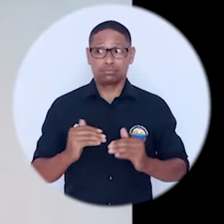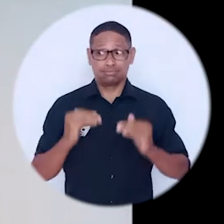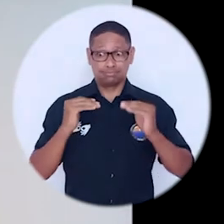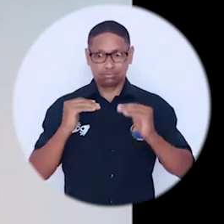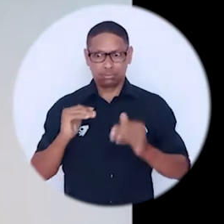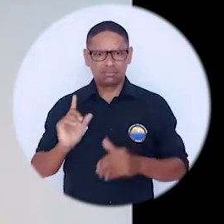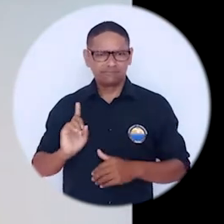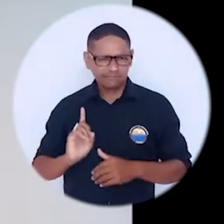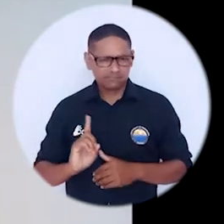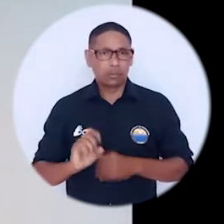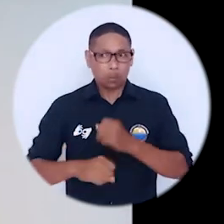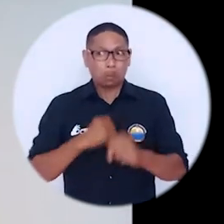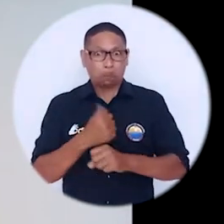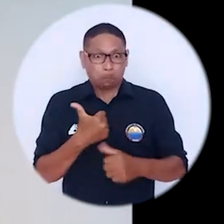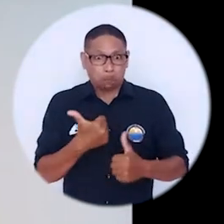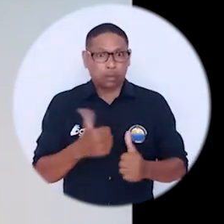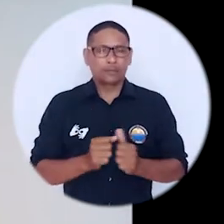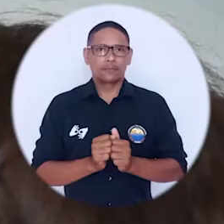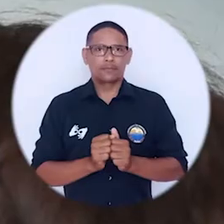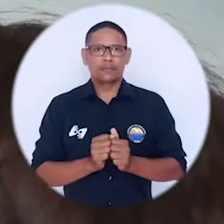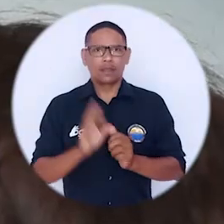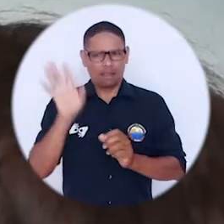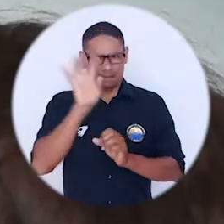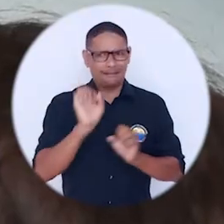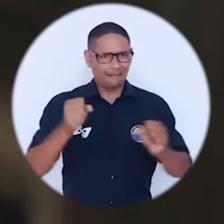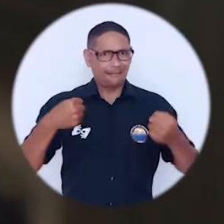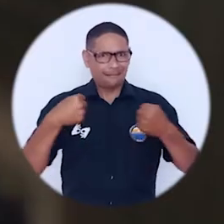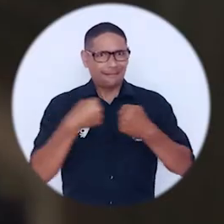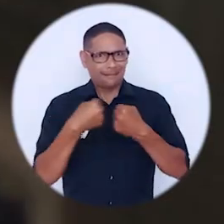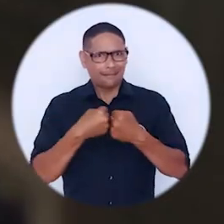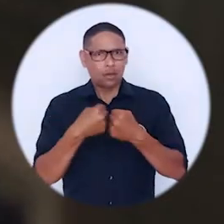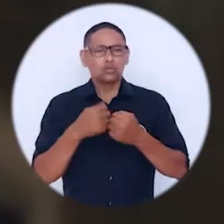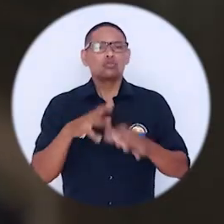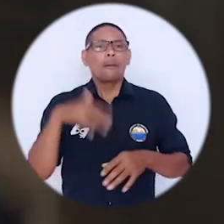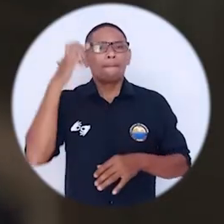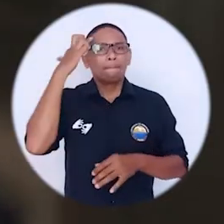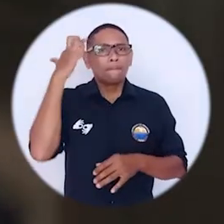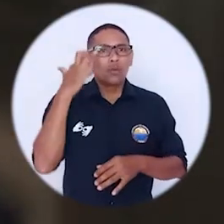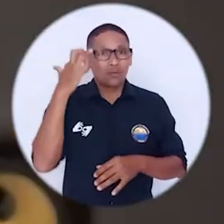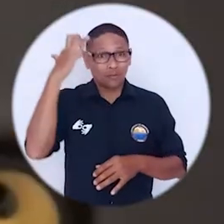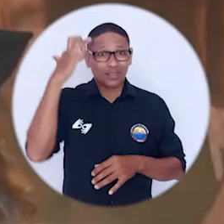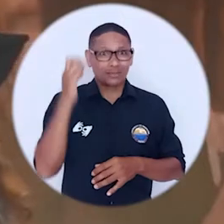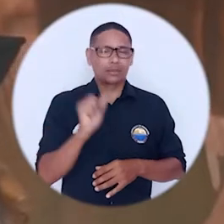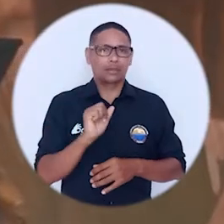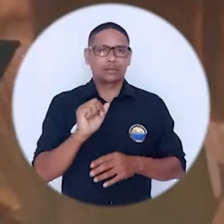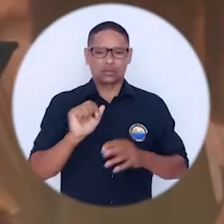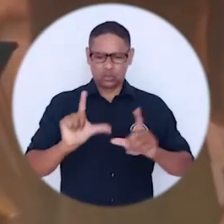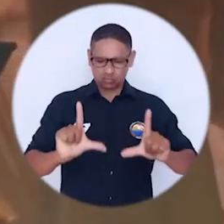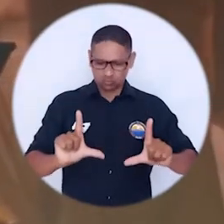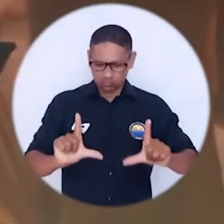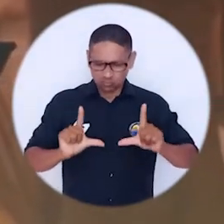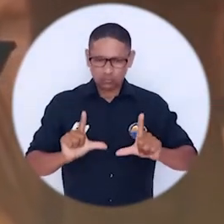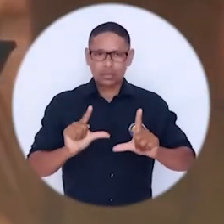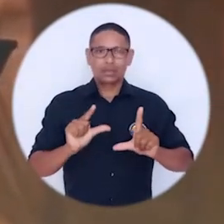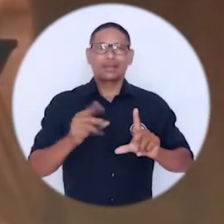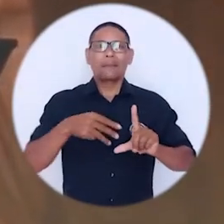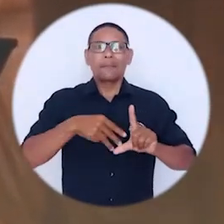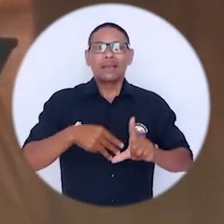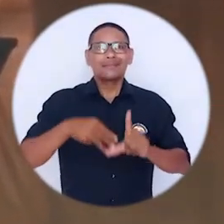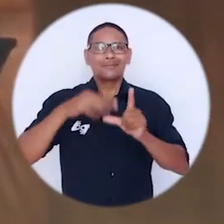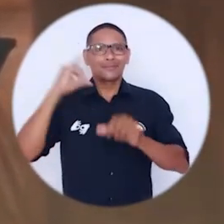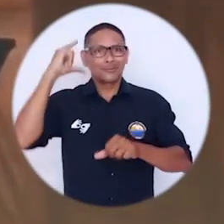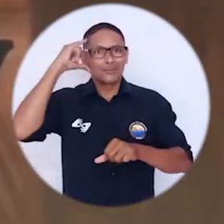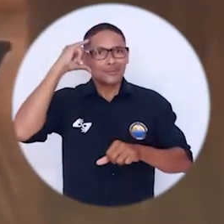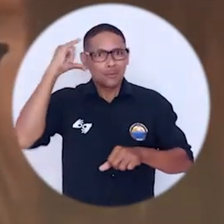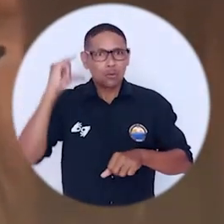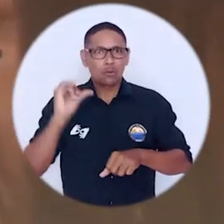de muy alta trayectoria. A través del importante acuerdo, los profesionales que realicen sus estudios postgraduales